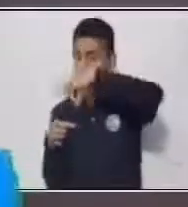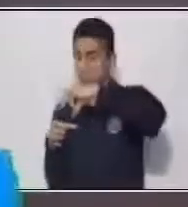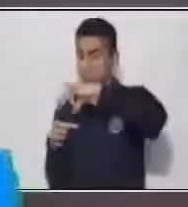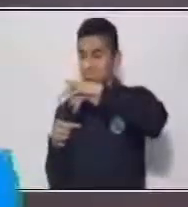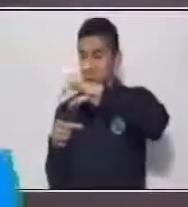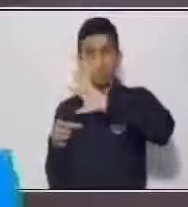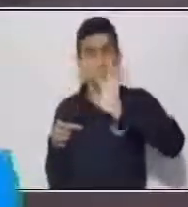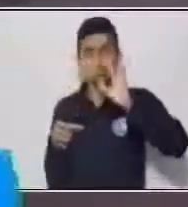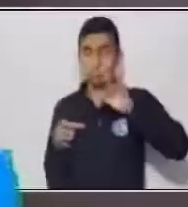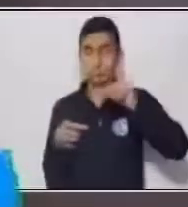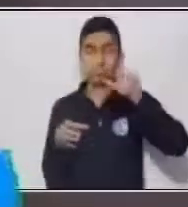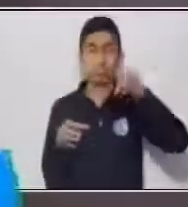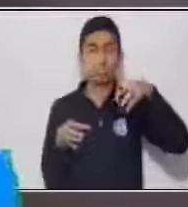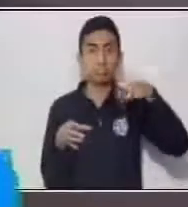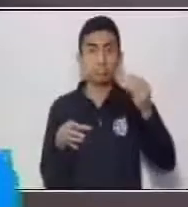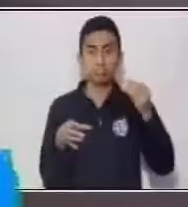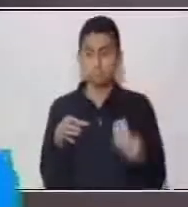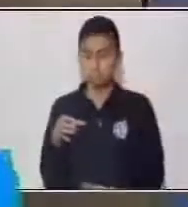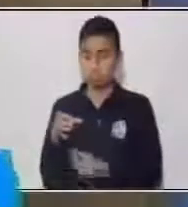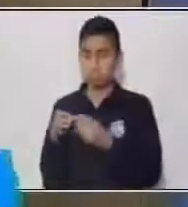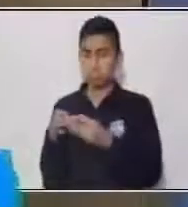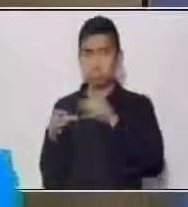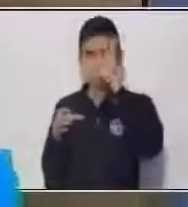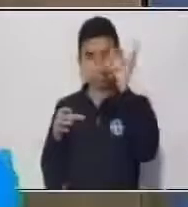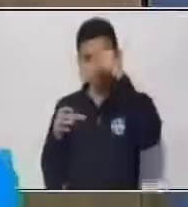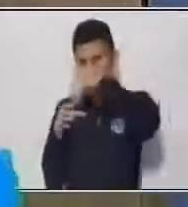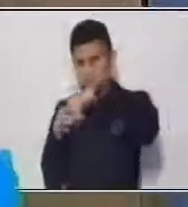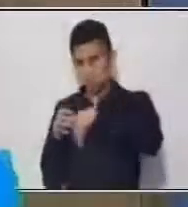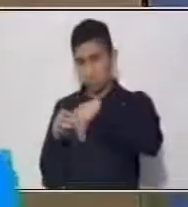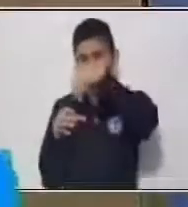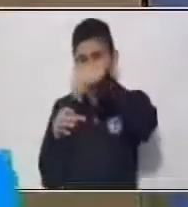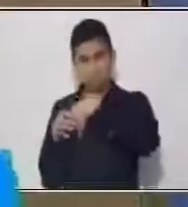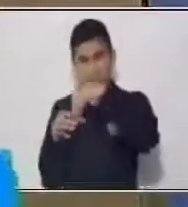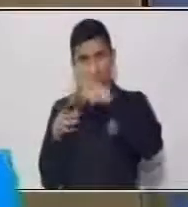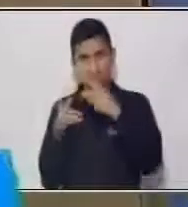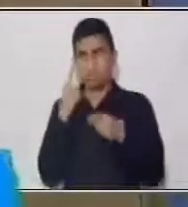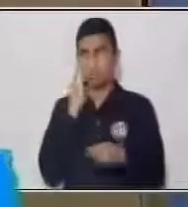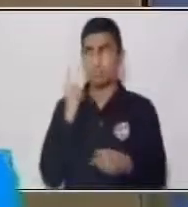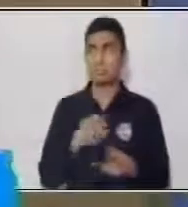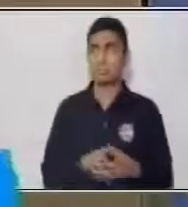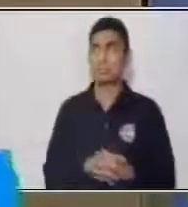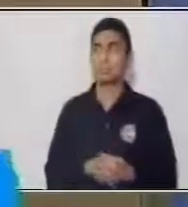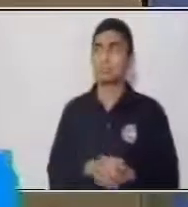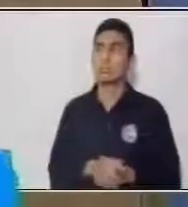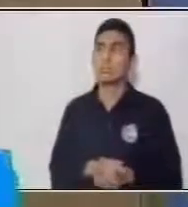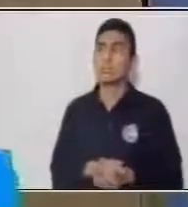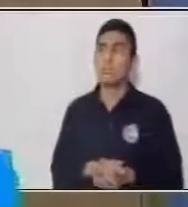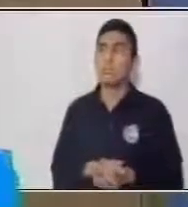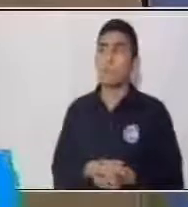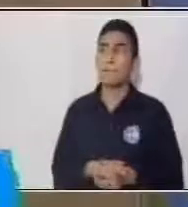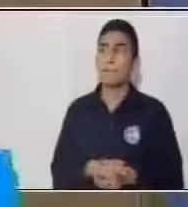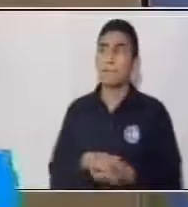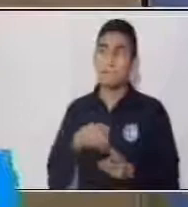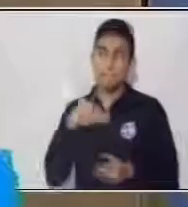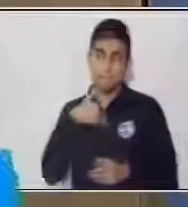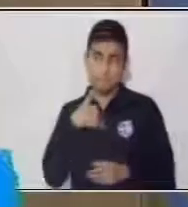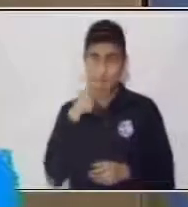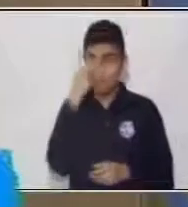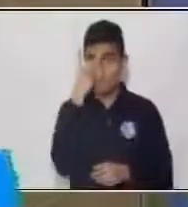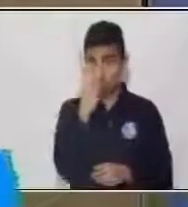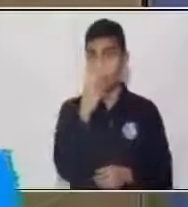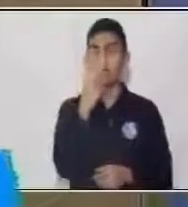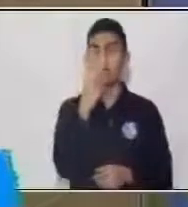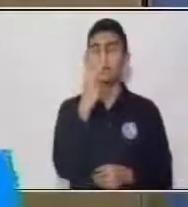una hipótesis. Bueno, vamos a empezar. Tengo aquí dos huevos.